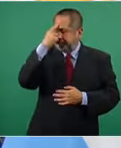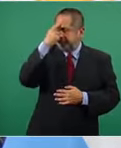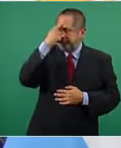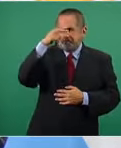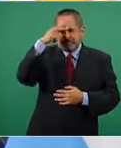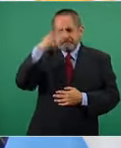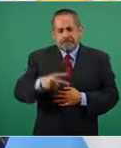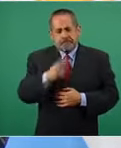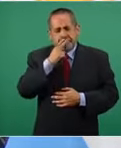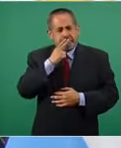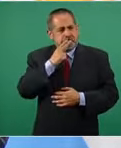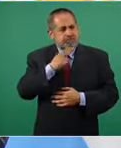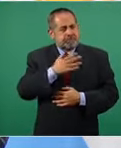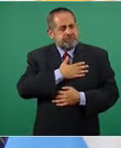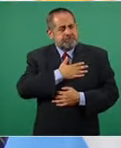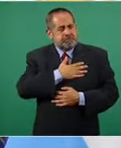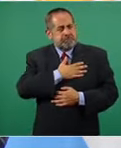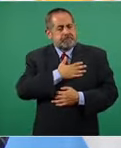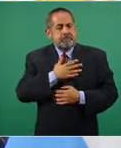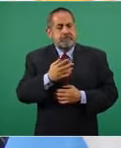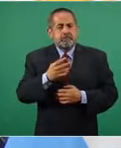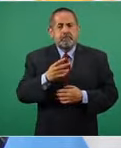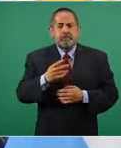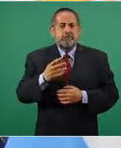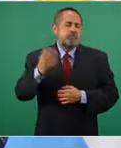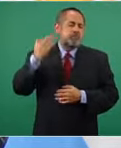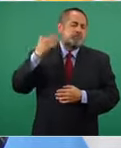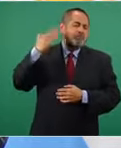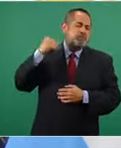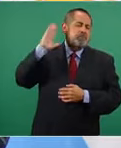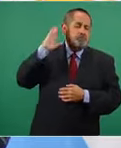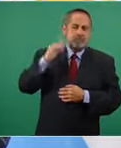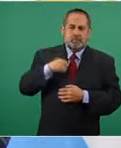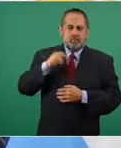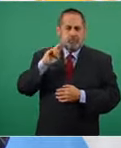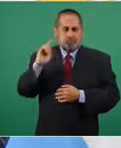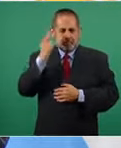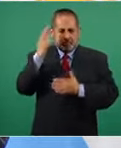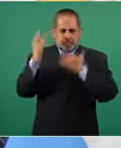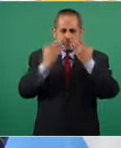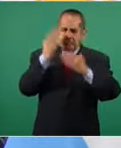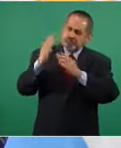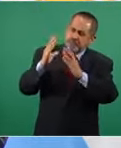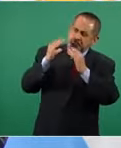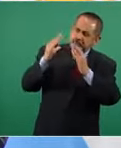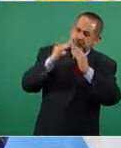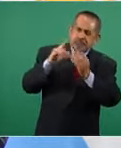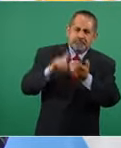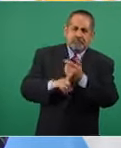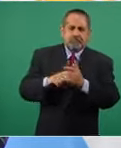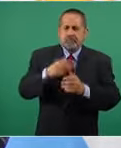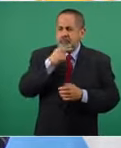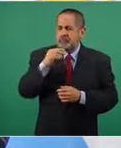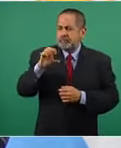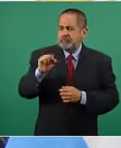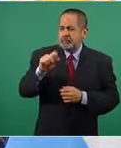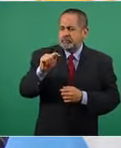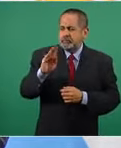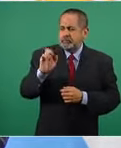Desde mi maestro en el derecho penal, mi querido Esteban Ríguez,